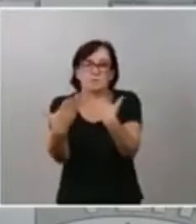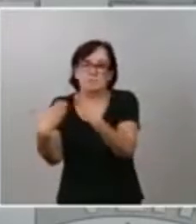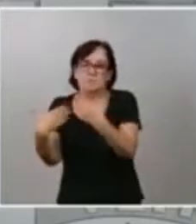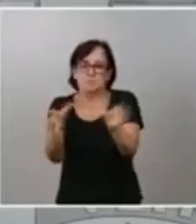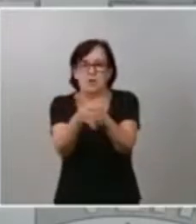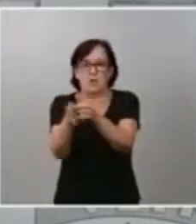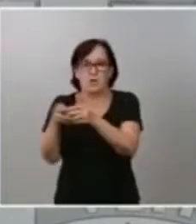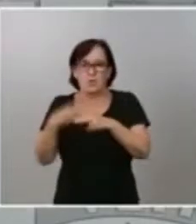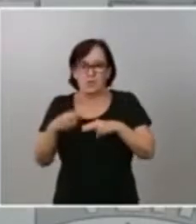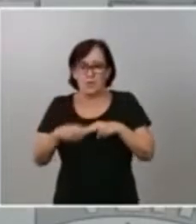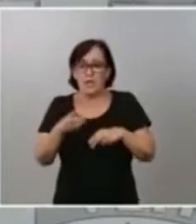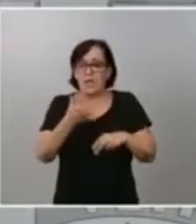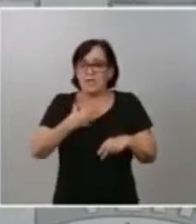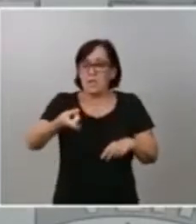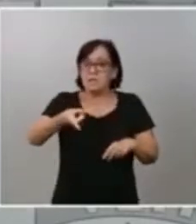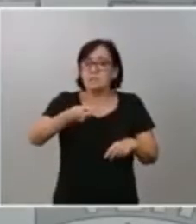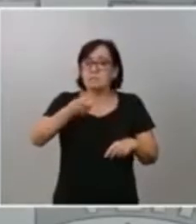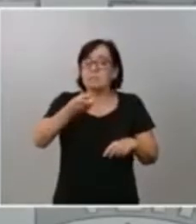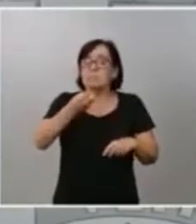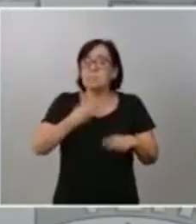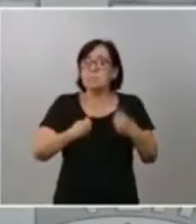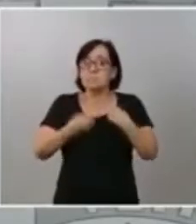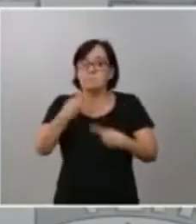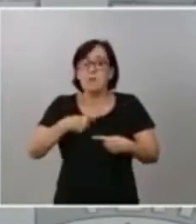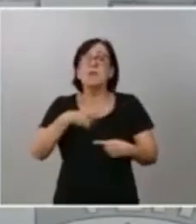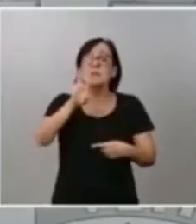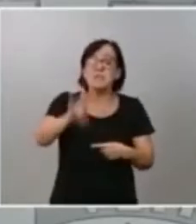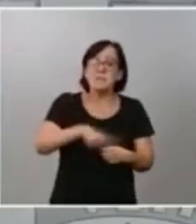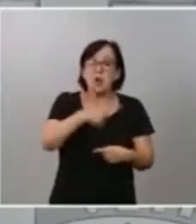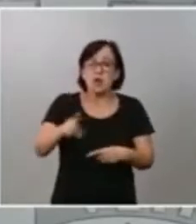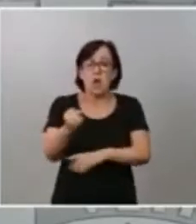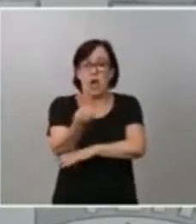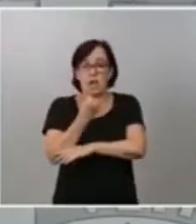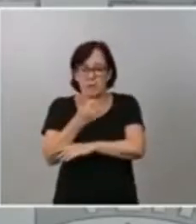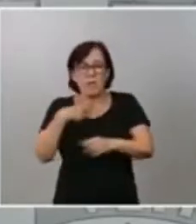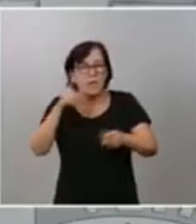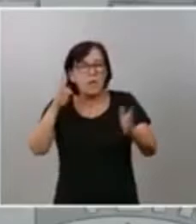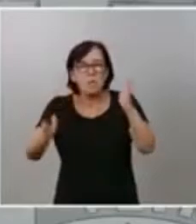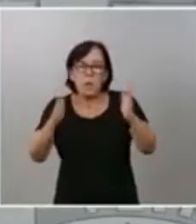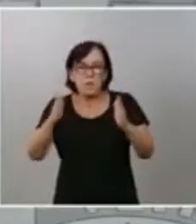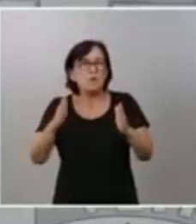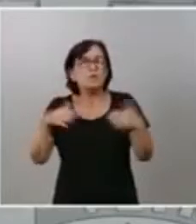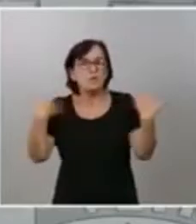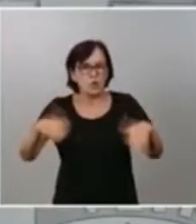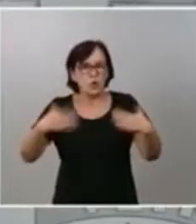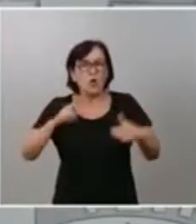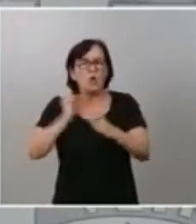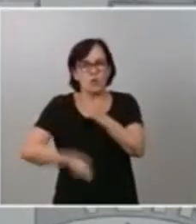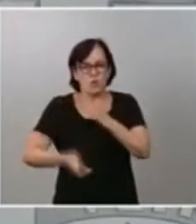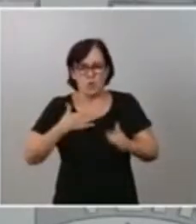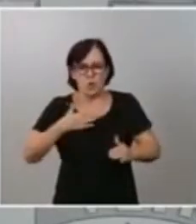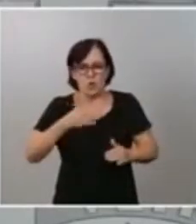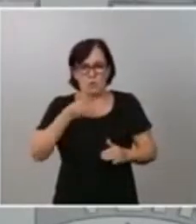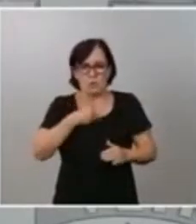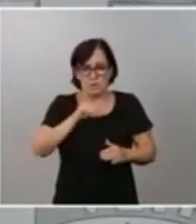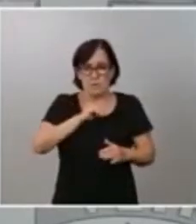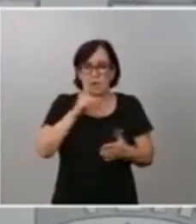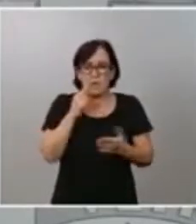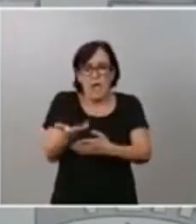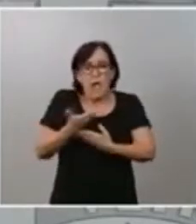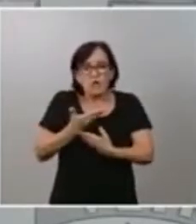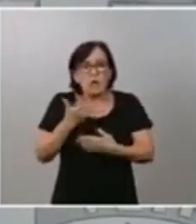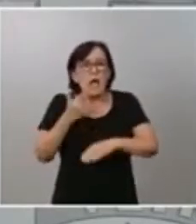quieren o no arrimar el hombro. Si quieren, en este momento crítico de la historia de nuestro país, ayudar no al gobierno de España,